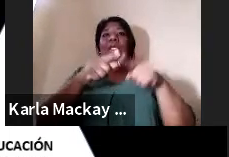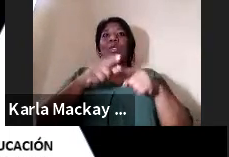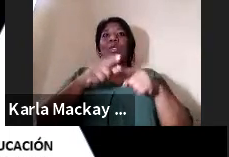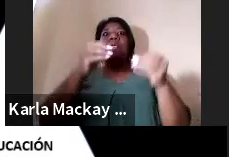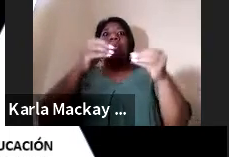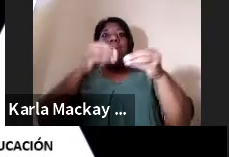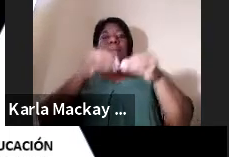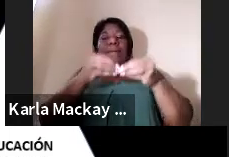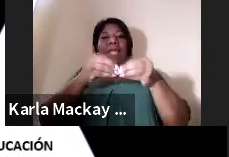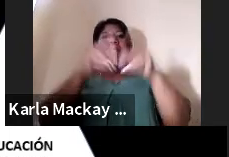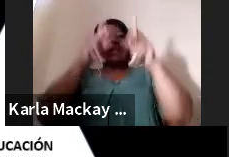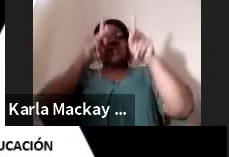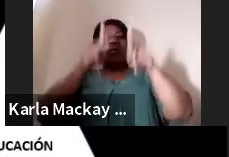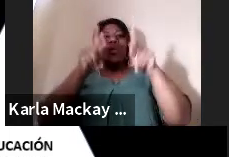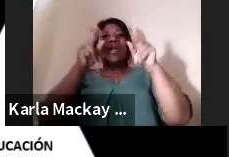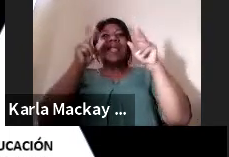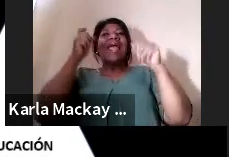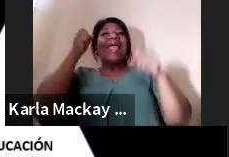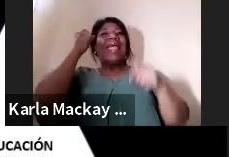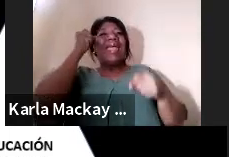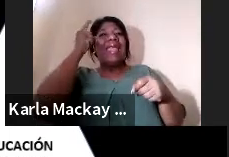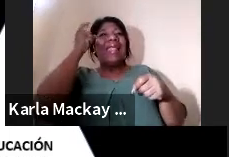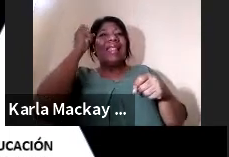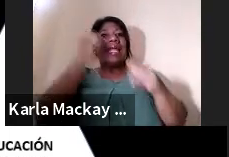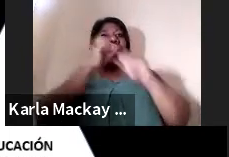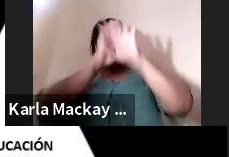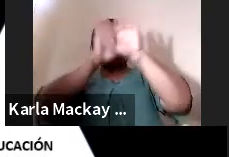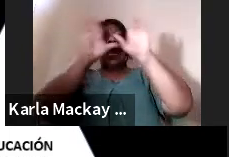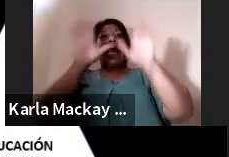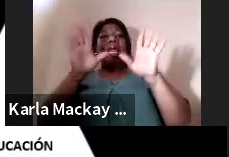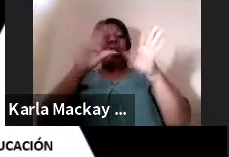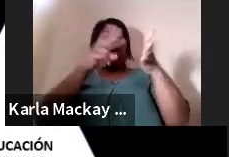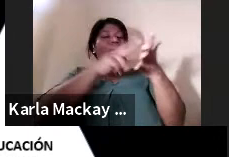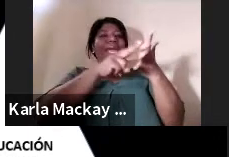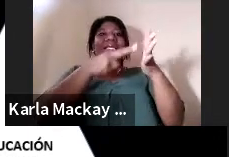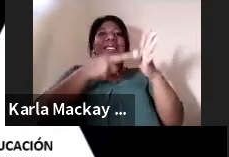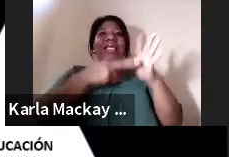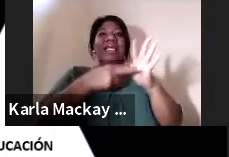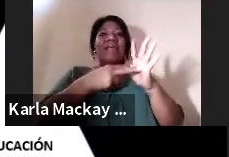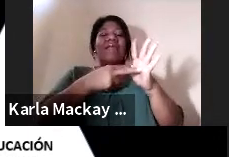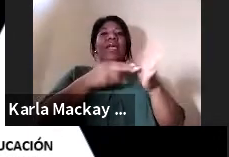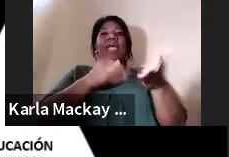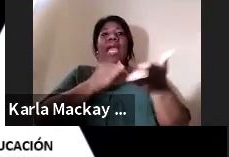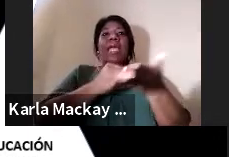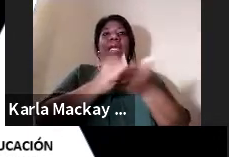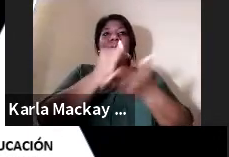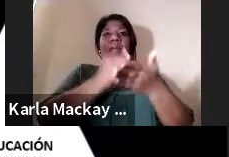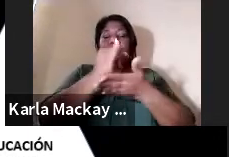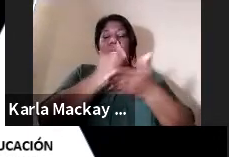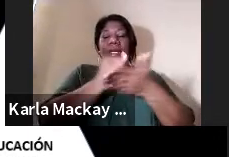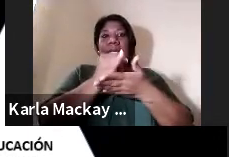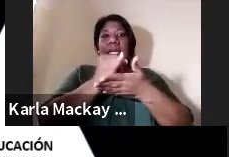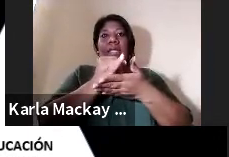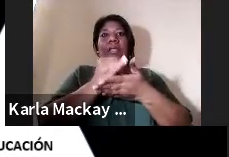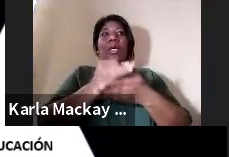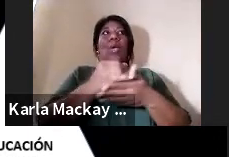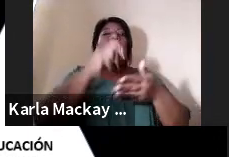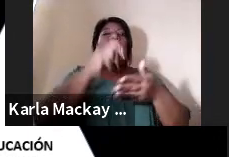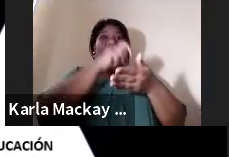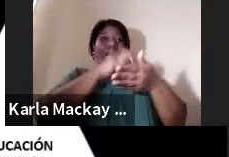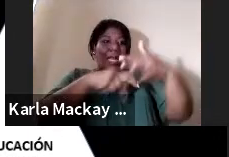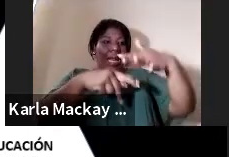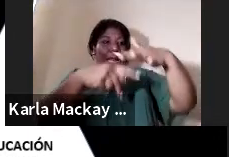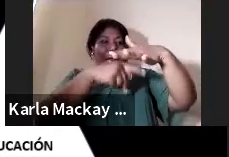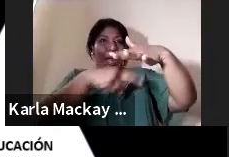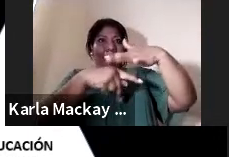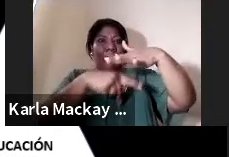Y en donde el punto central de esto va a ser esa educación preescolar, esa educación primaria y media, que posteriormente